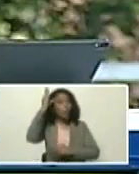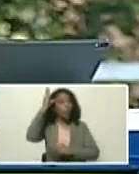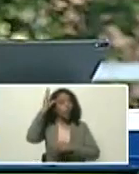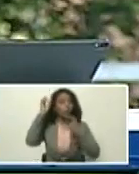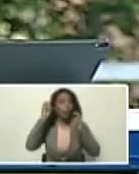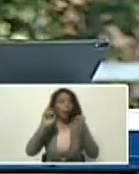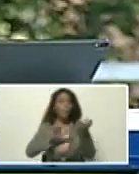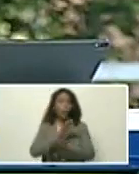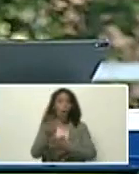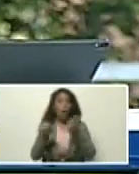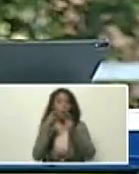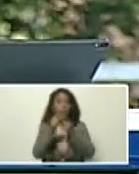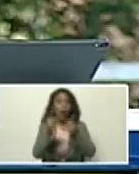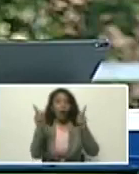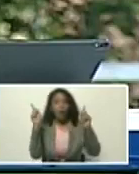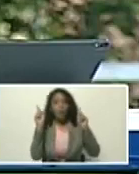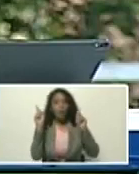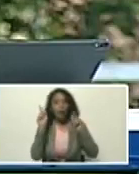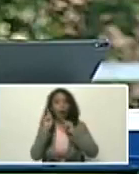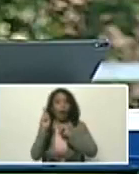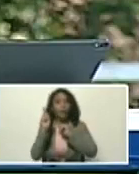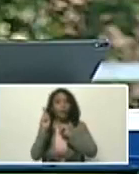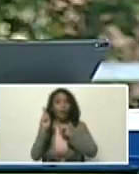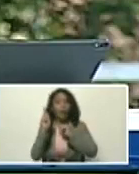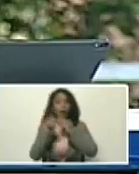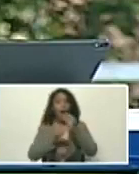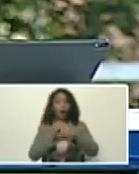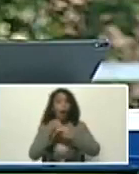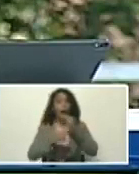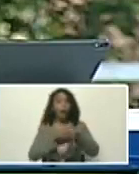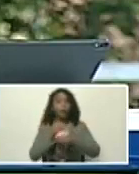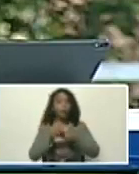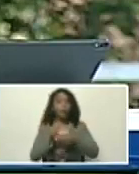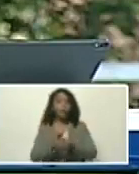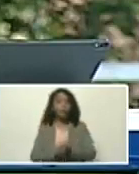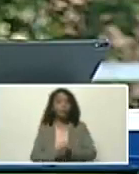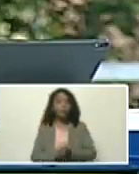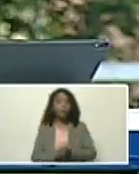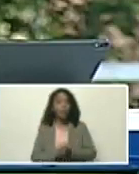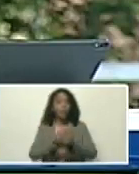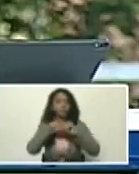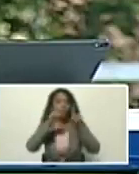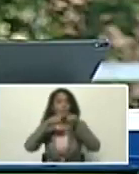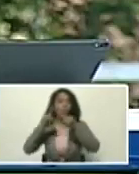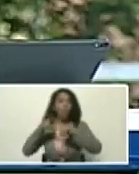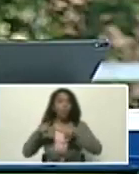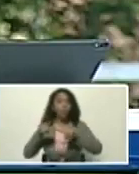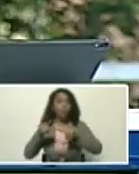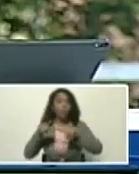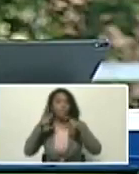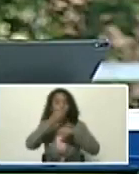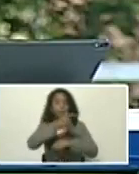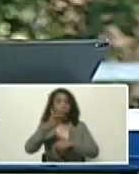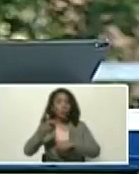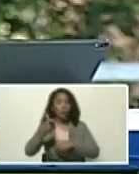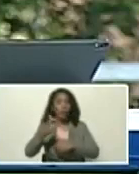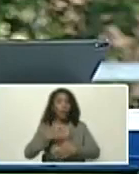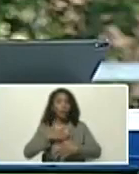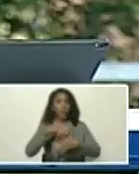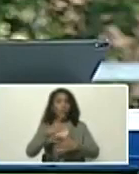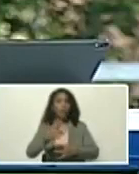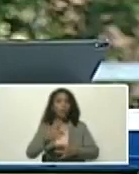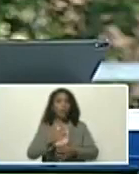crisis climática, en ella, convergen, o convergerán, diversos actores, y partes interesadas,